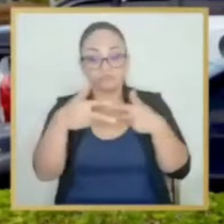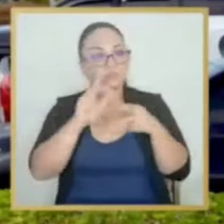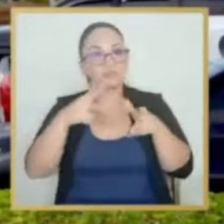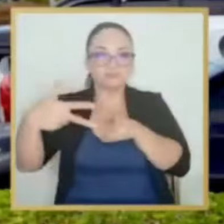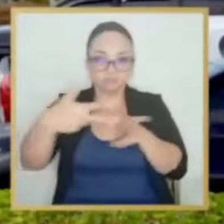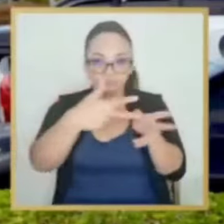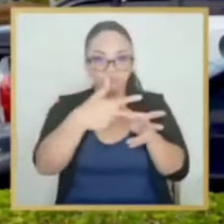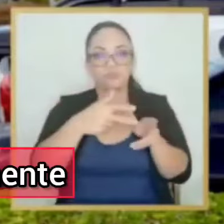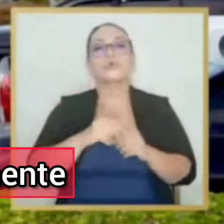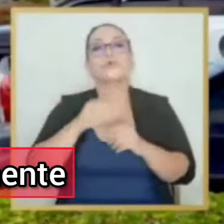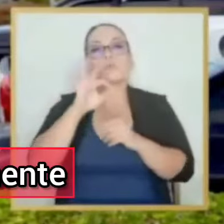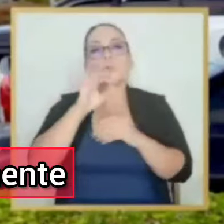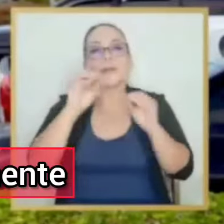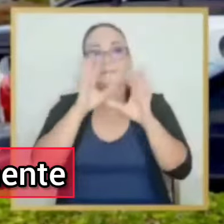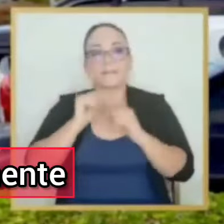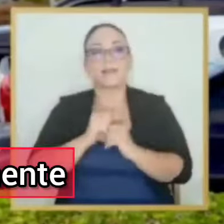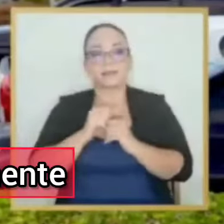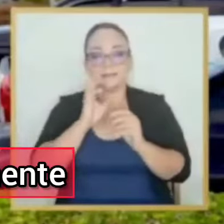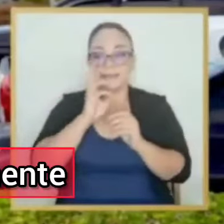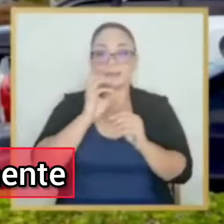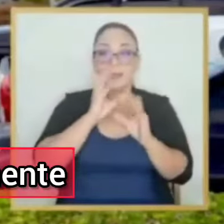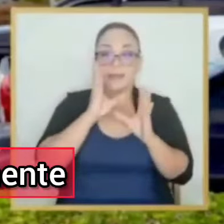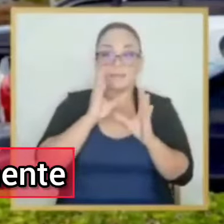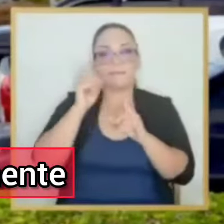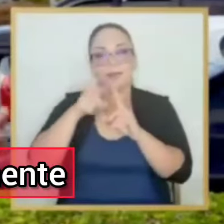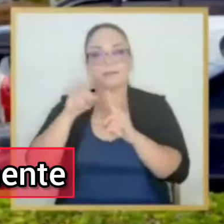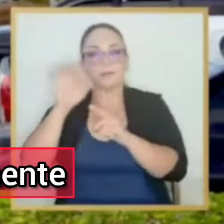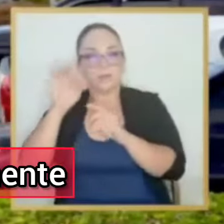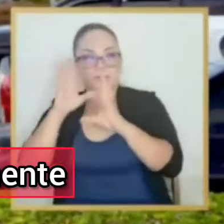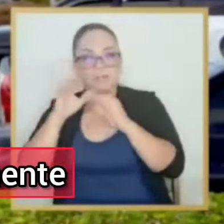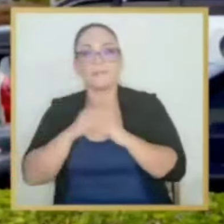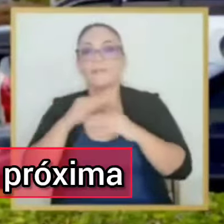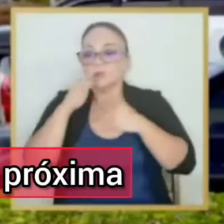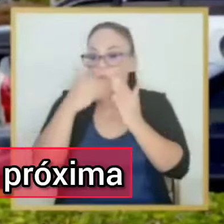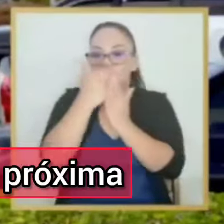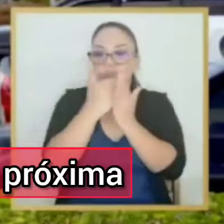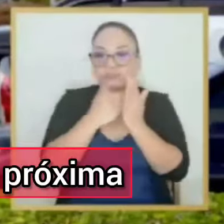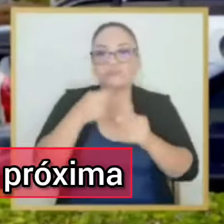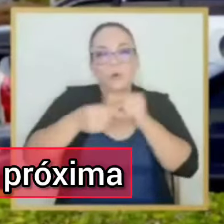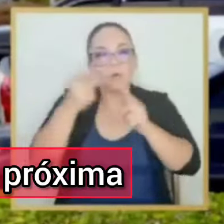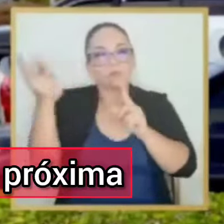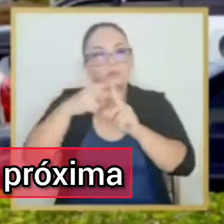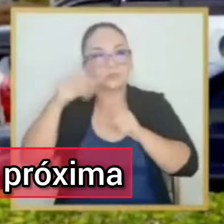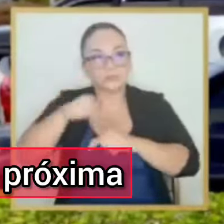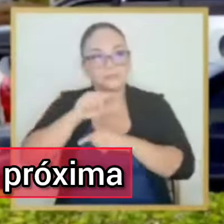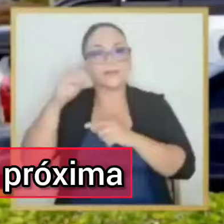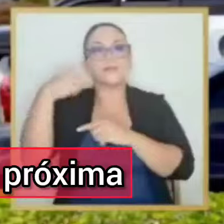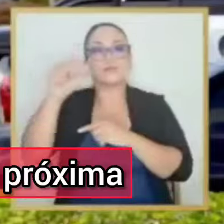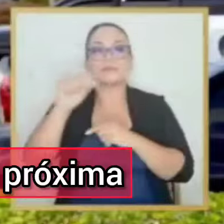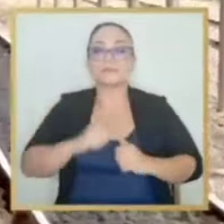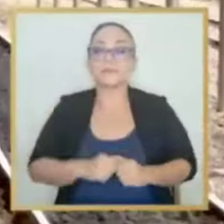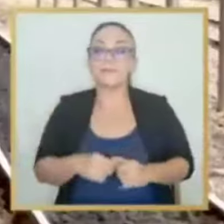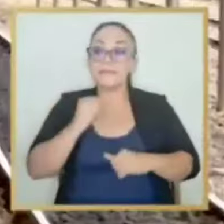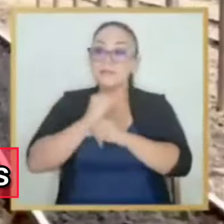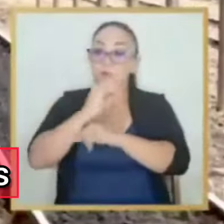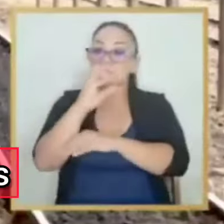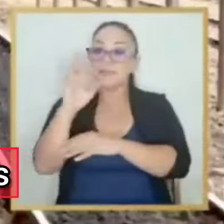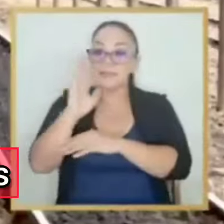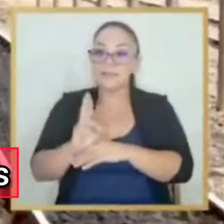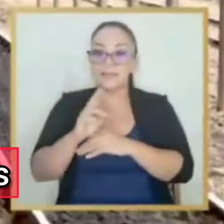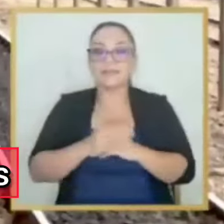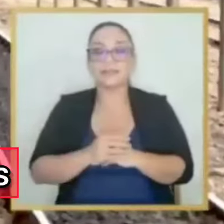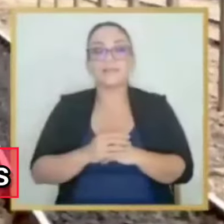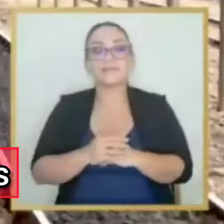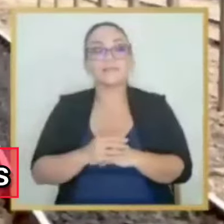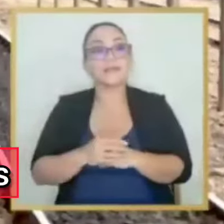y todas las otras medidas vienen paulatinamente implementándose a lo largo de esta semana y la próxima. El Instituto